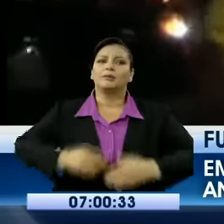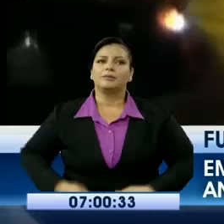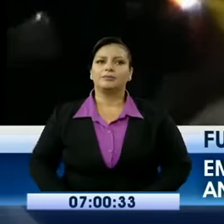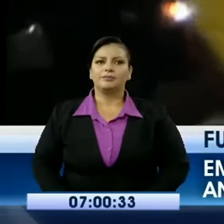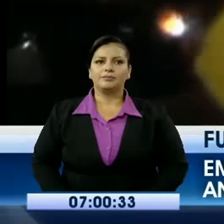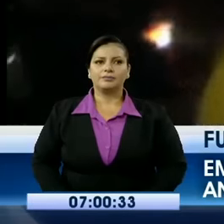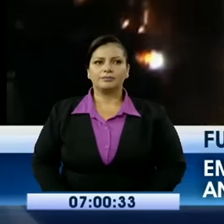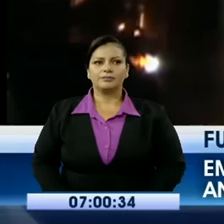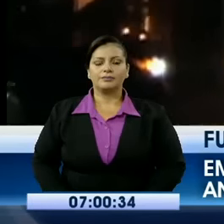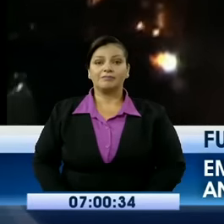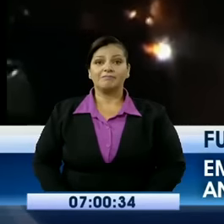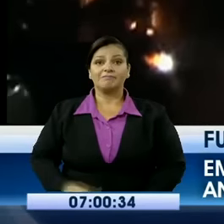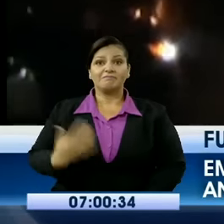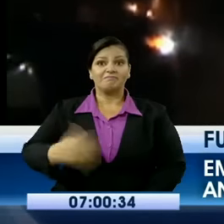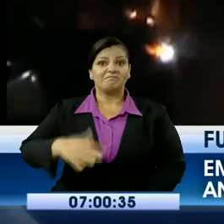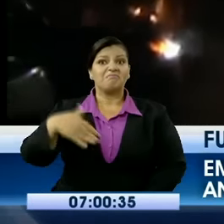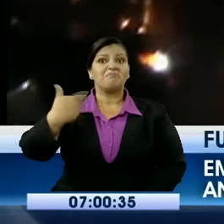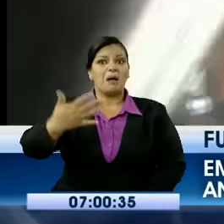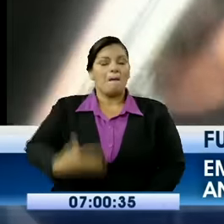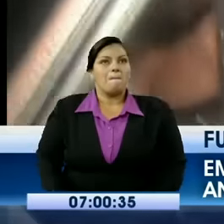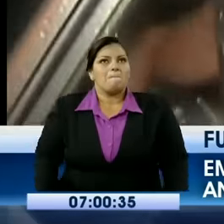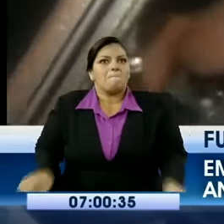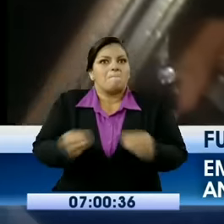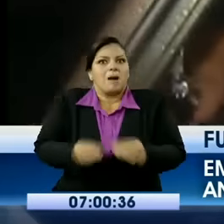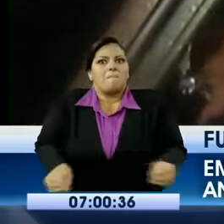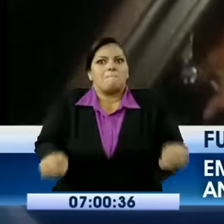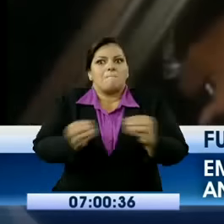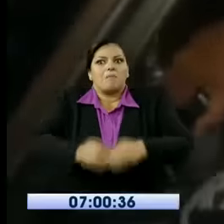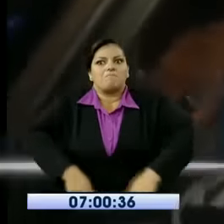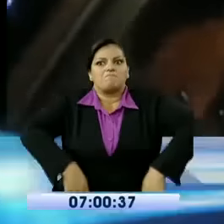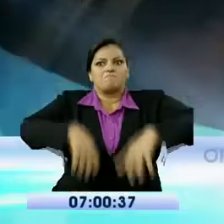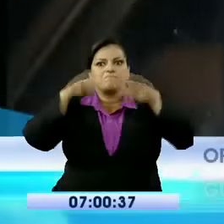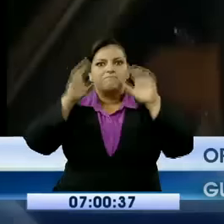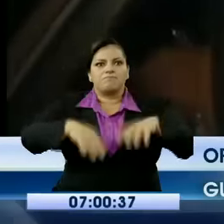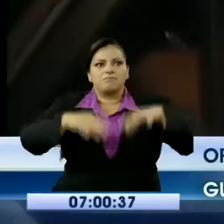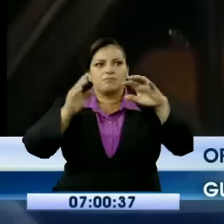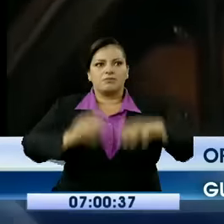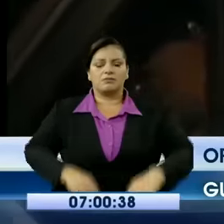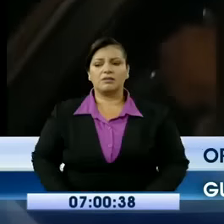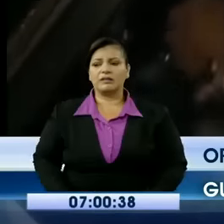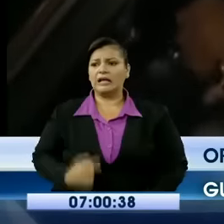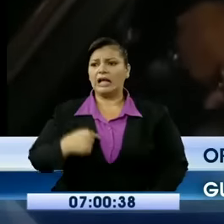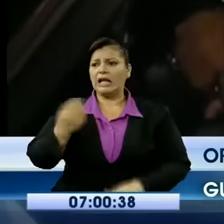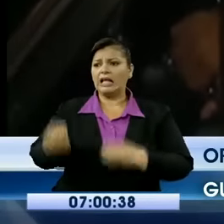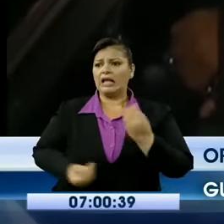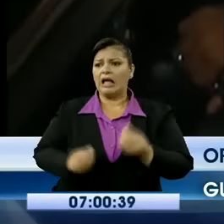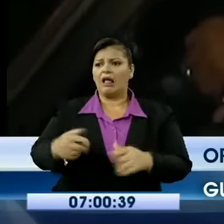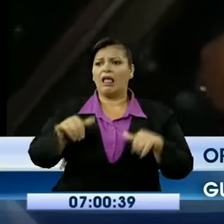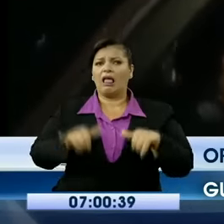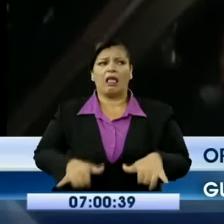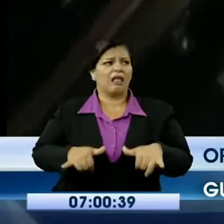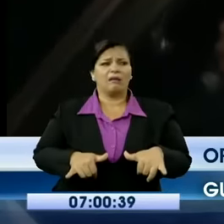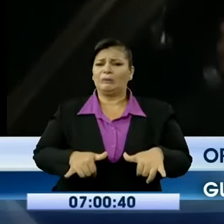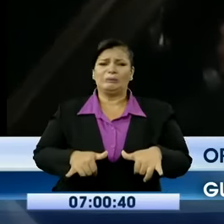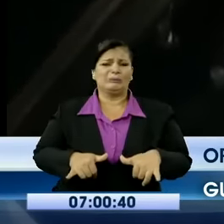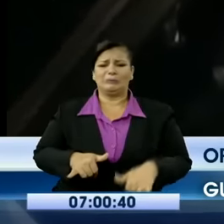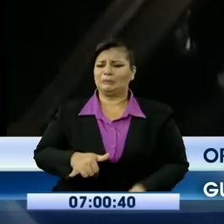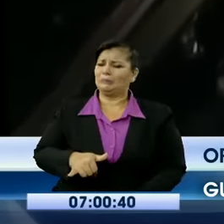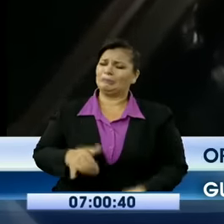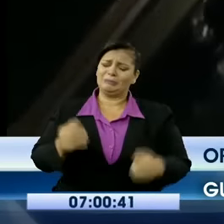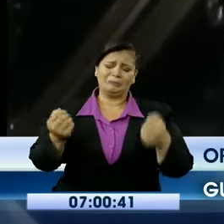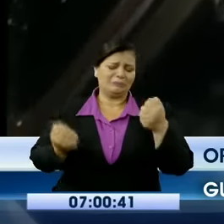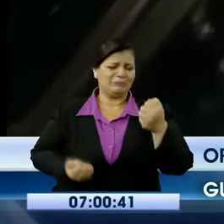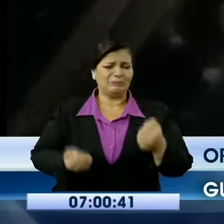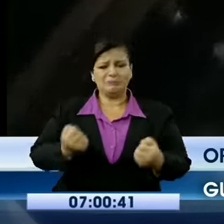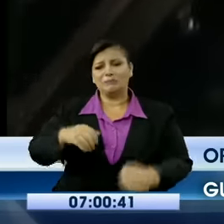Abril Aguasmil dice, todavía falta lo mejor. A mi hermano, si no me arriego, ¿quién me va a salvar de esto? ¿Quién me